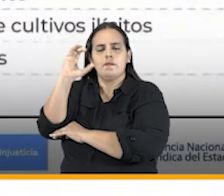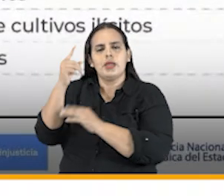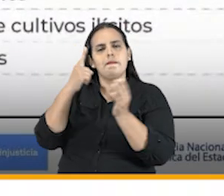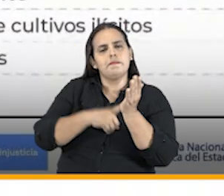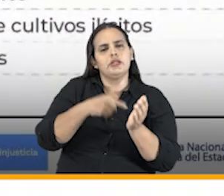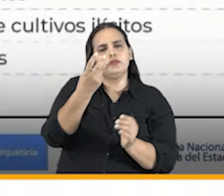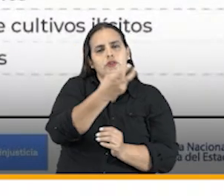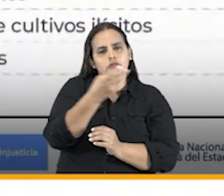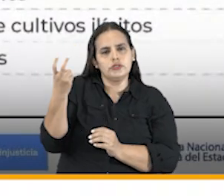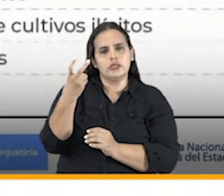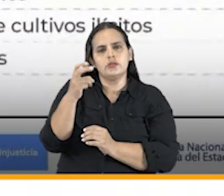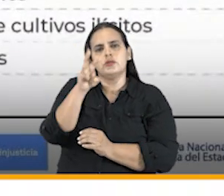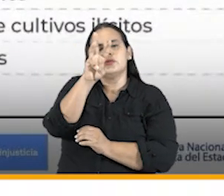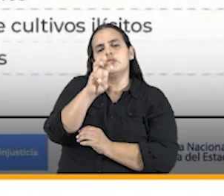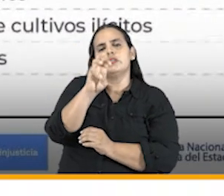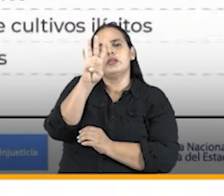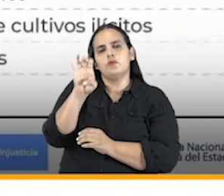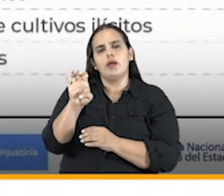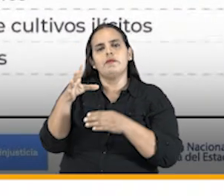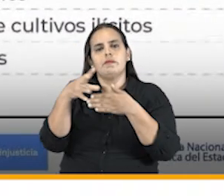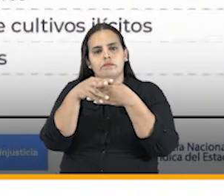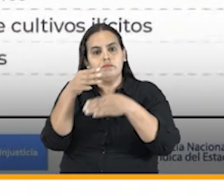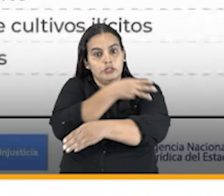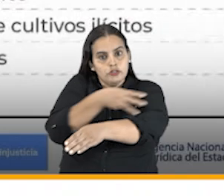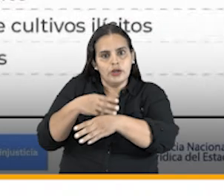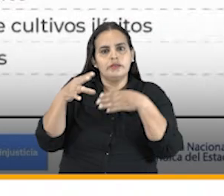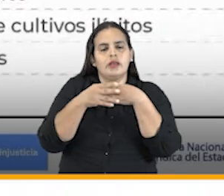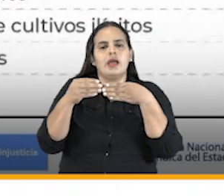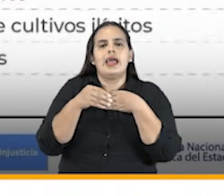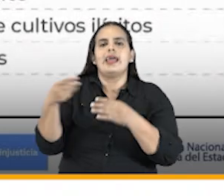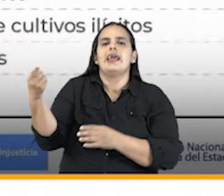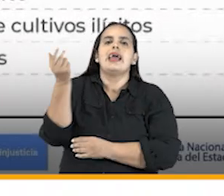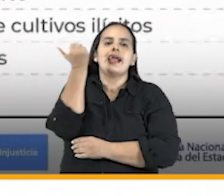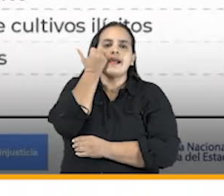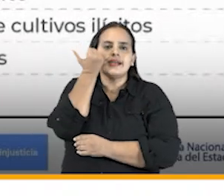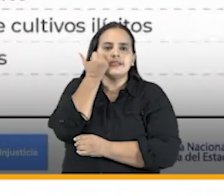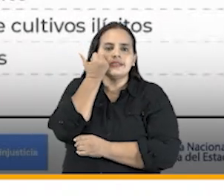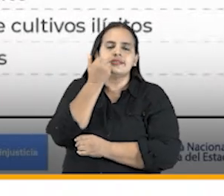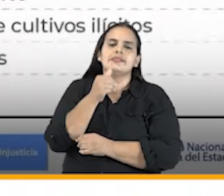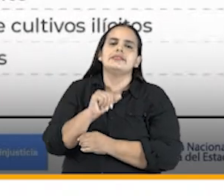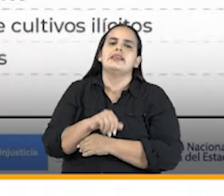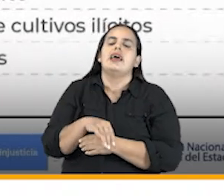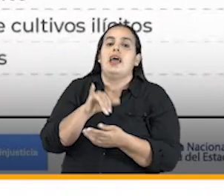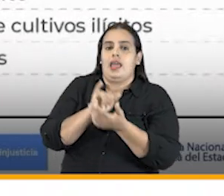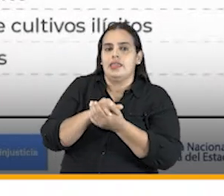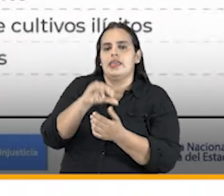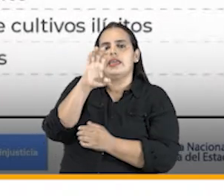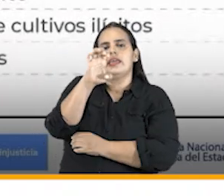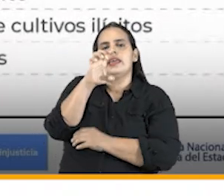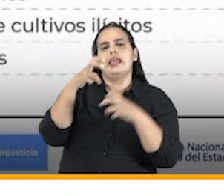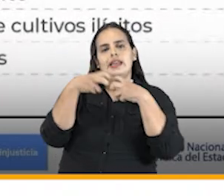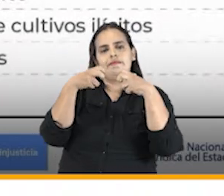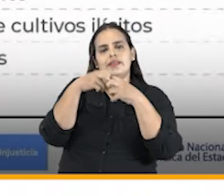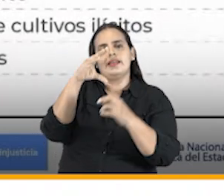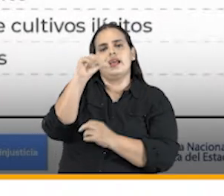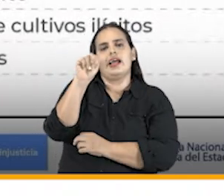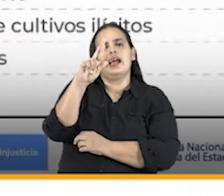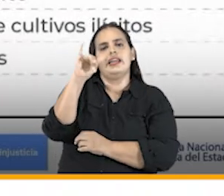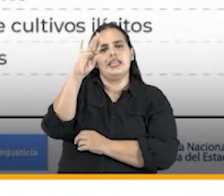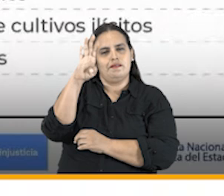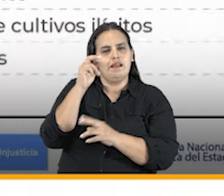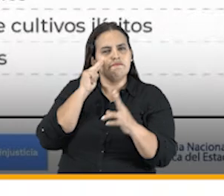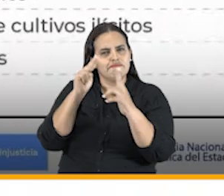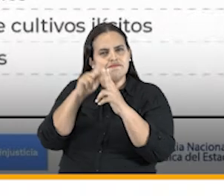millones de dólares. El caso de Gas Natural Electricaribe para muchos de ingrata recordación por 1